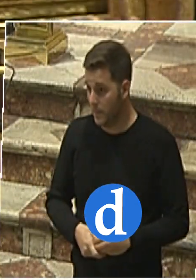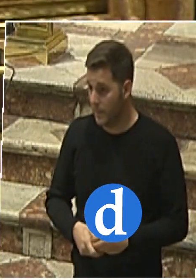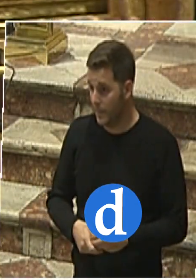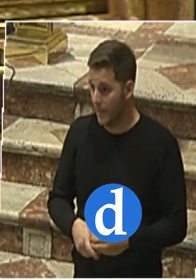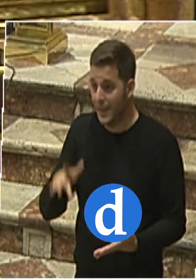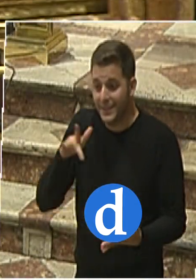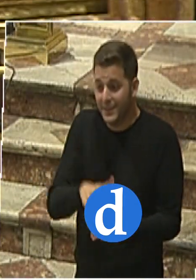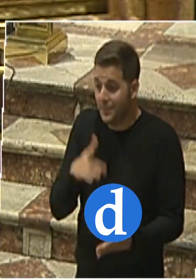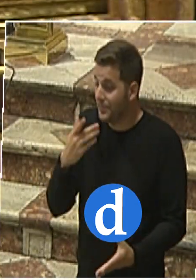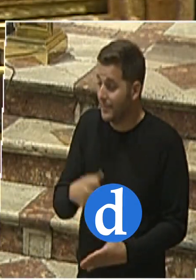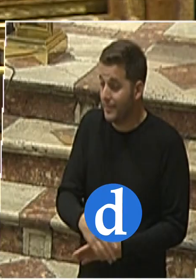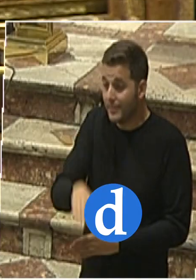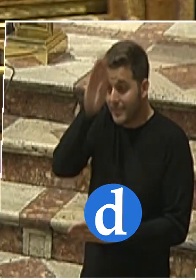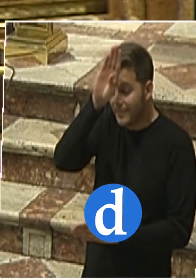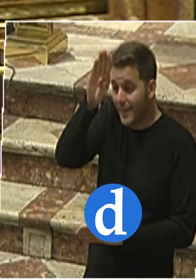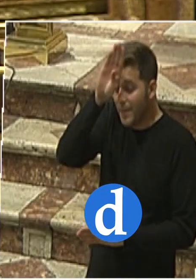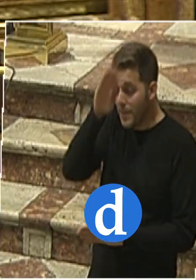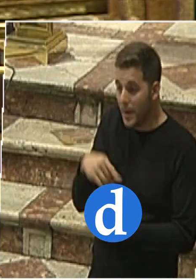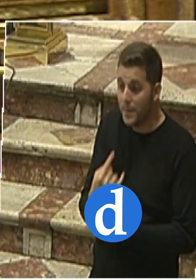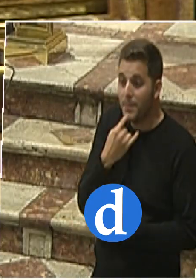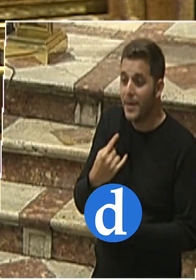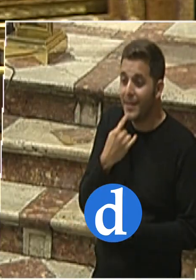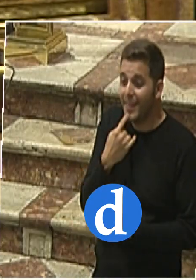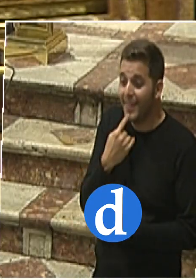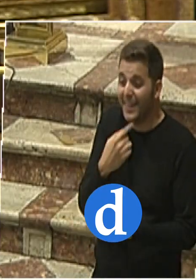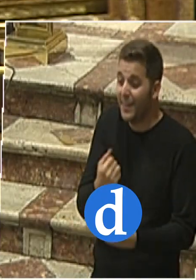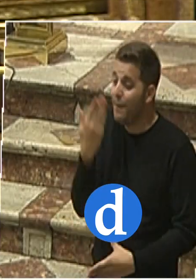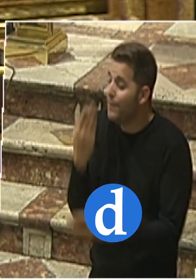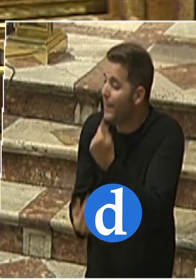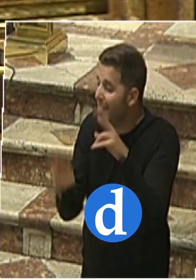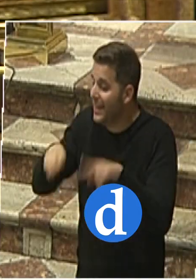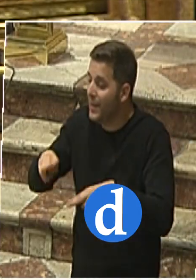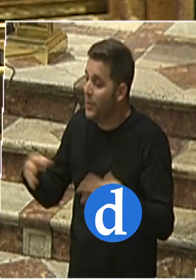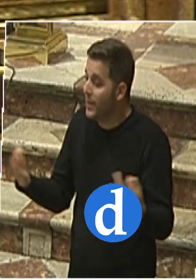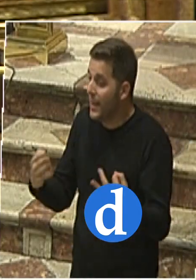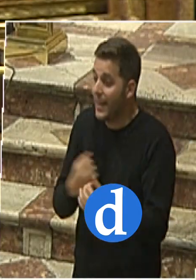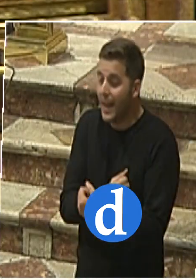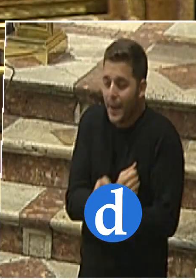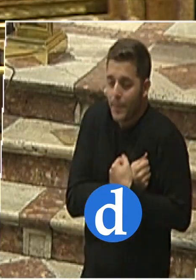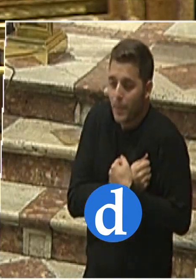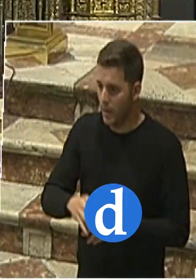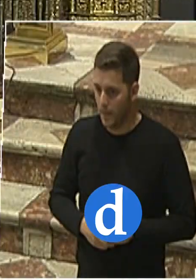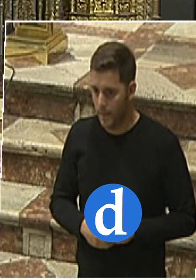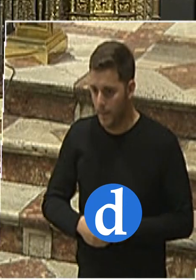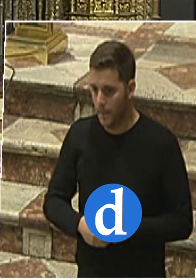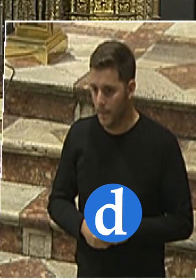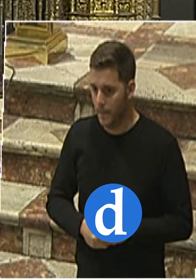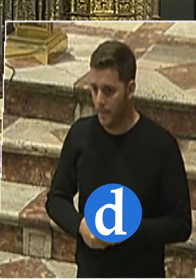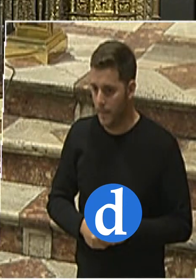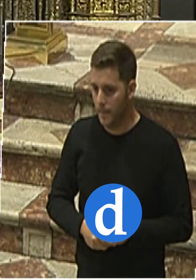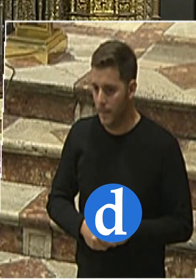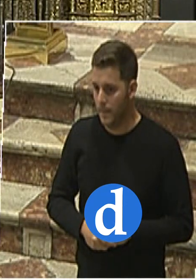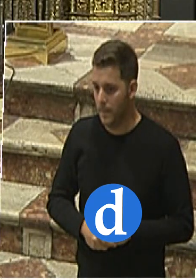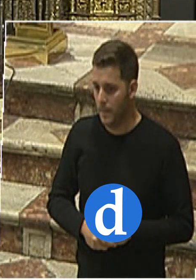falla, como dice el Papa Francisco siempre, es el amor de Dios que no se cansa de esperar. Don